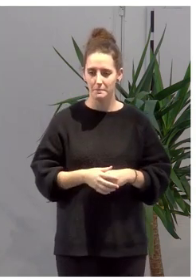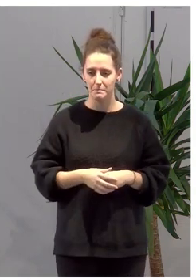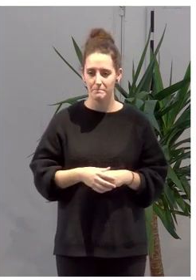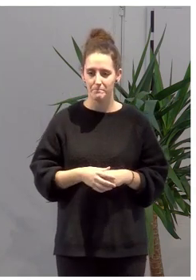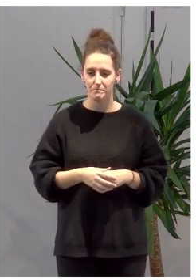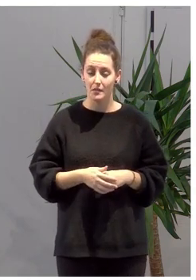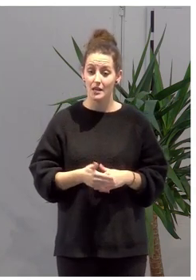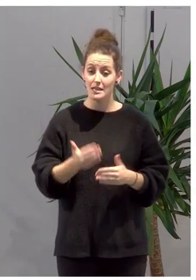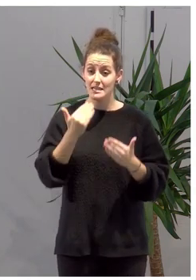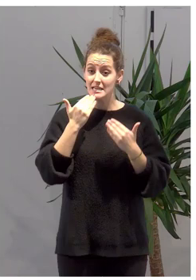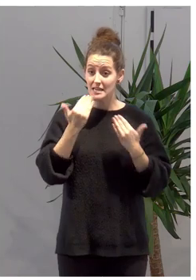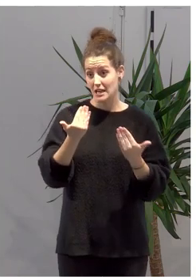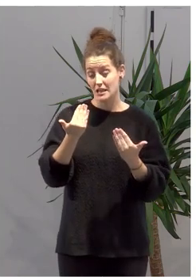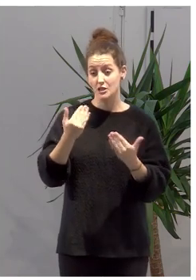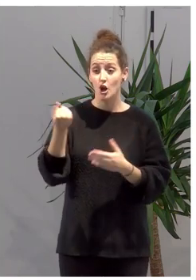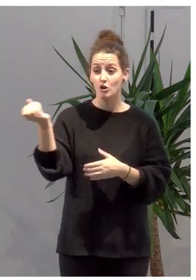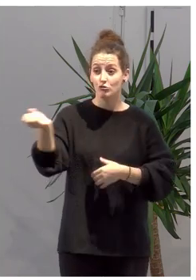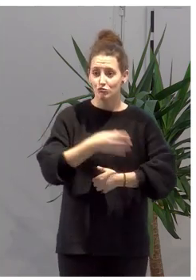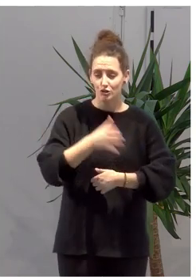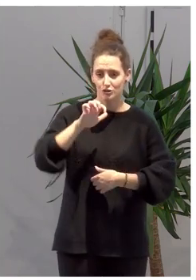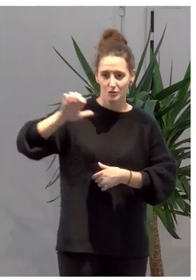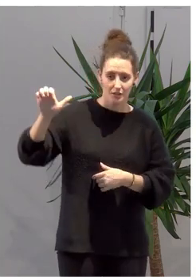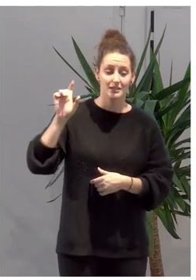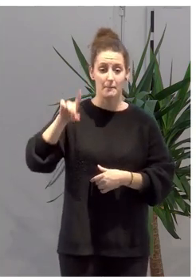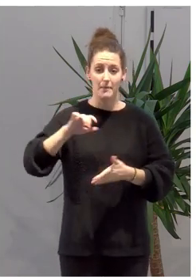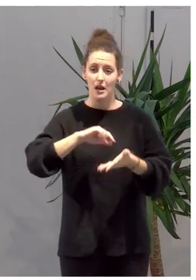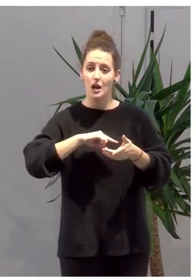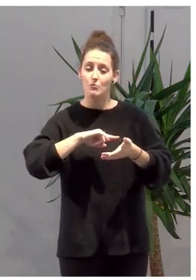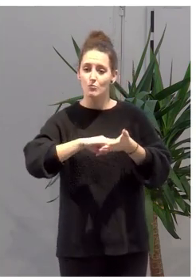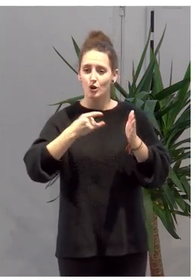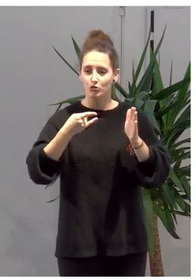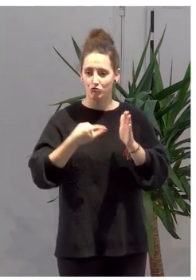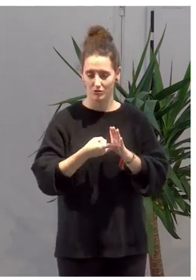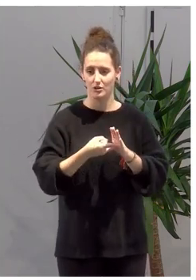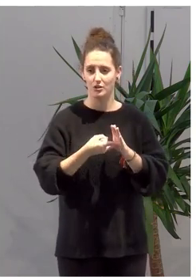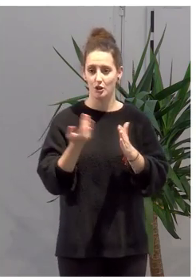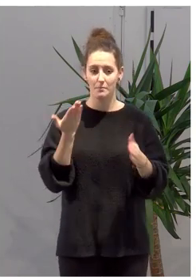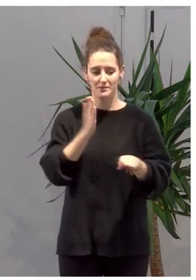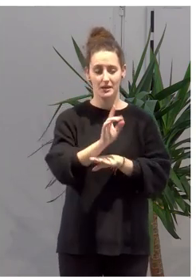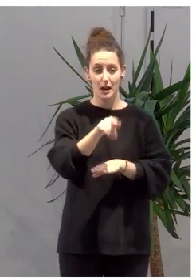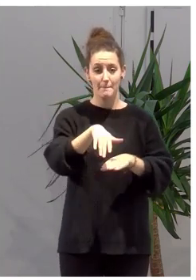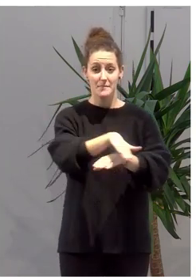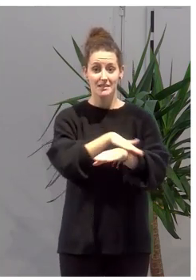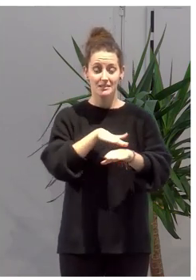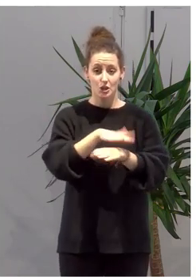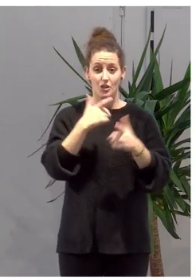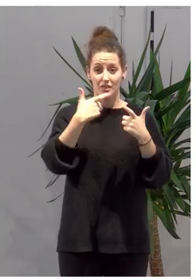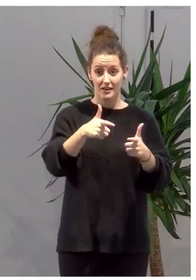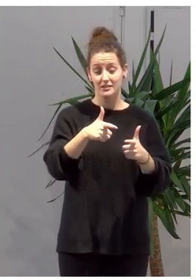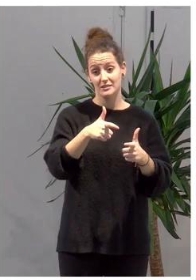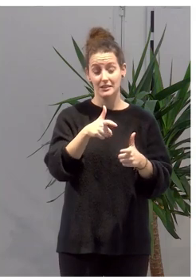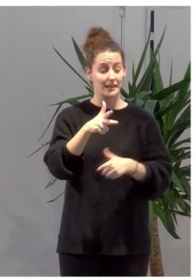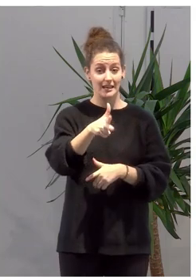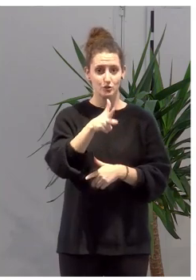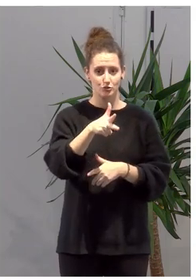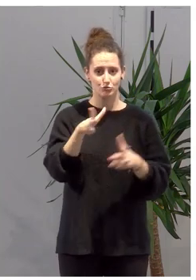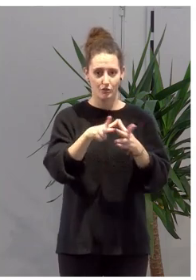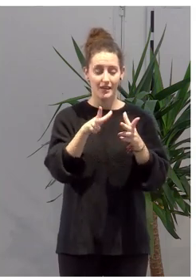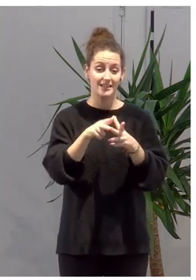a los fondos europeos y al proyecto que presentamos al Ministerio de Derechos Sociales de la Agenda 2030,